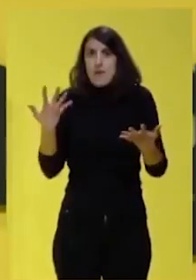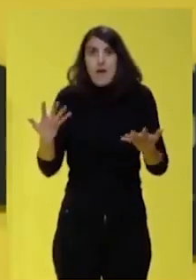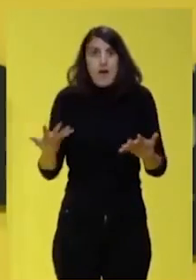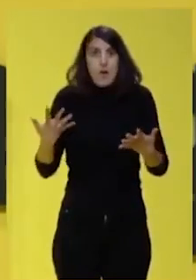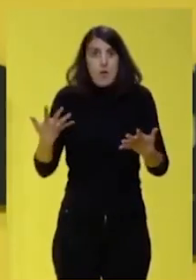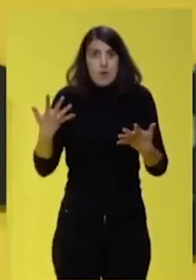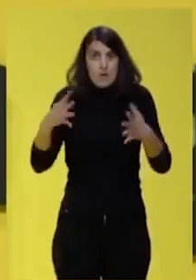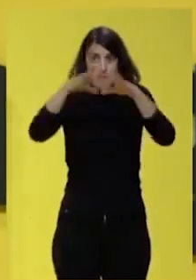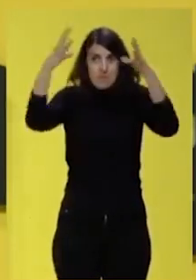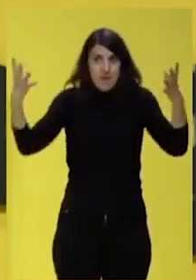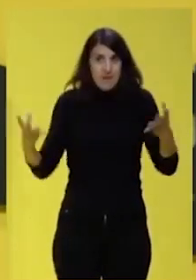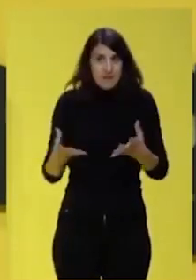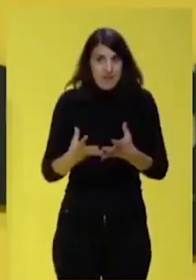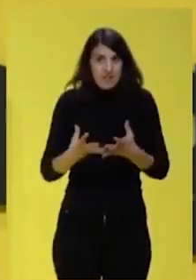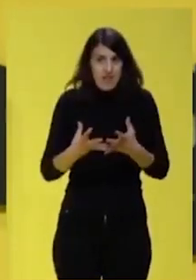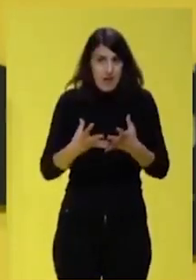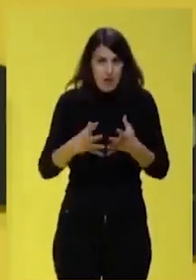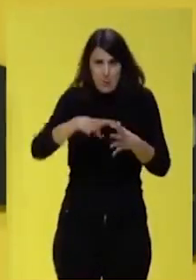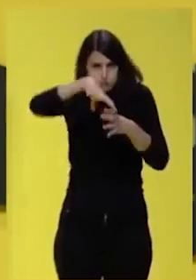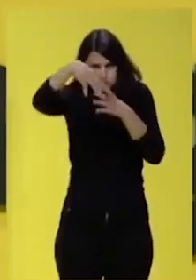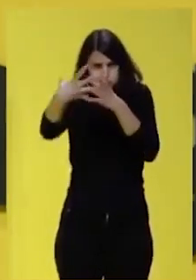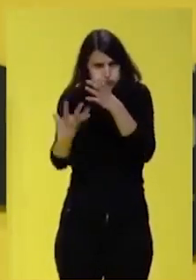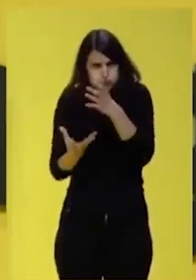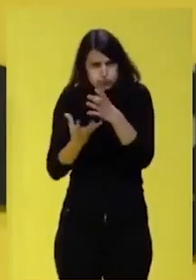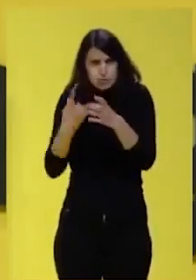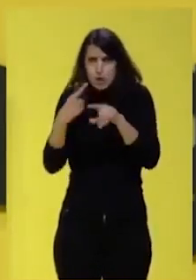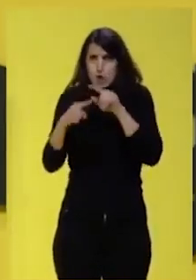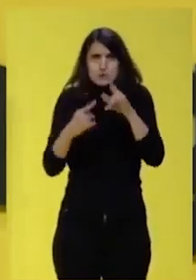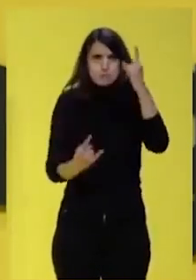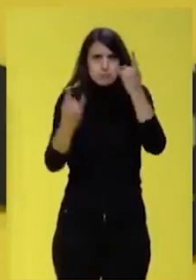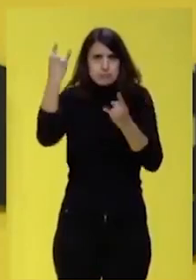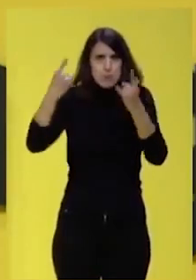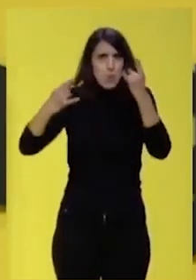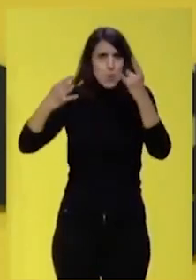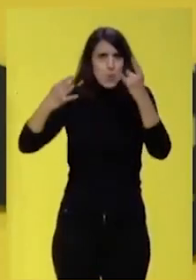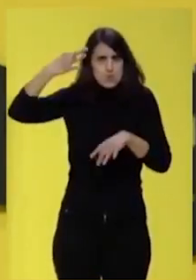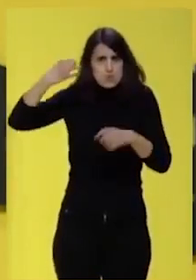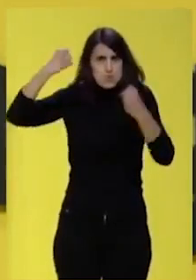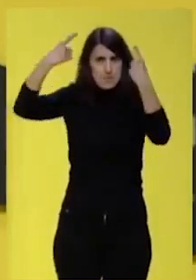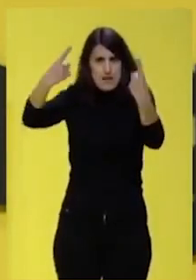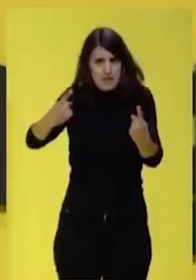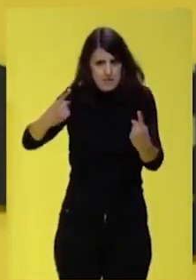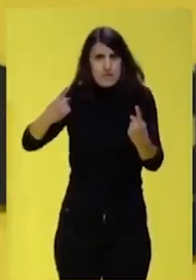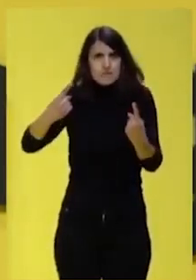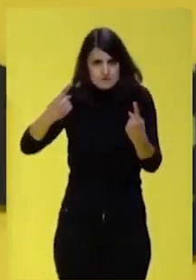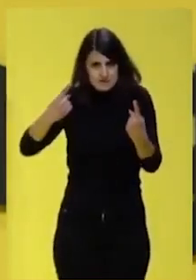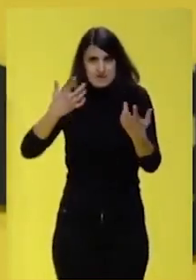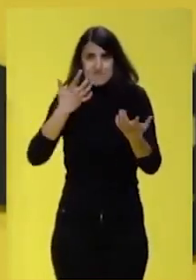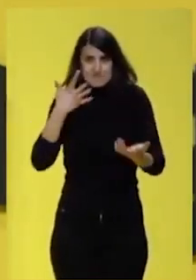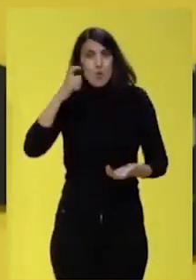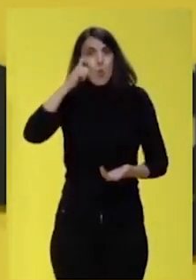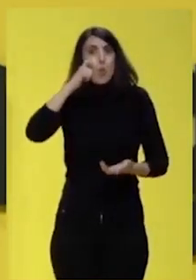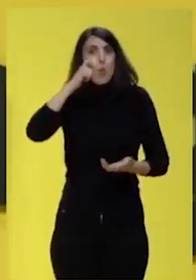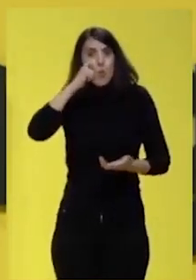cosas en el planeta, en el conjunto del planeta, que nunca habían ocurrido. Por primera vez la huella del ser humano